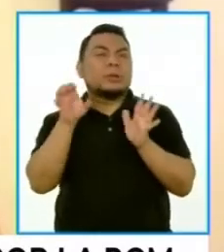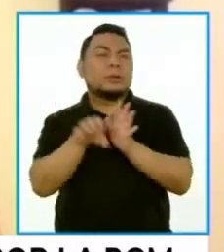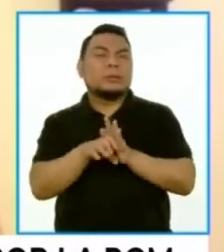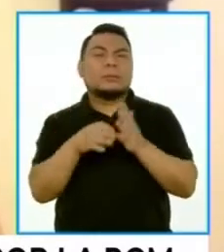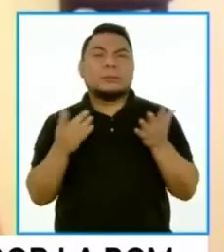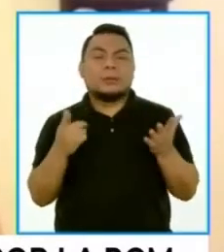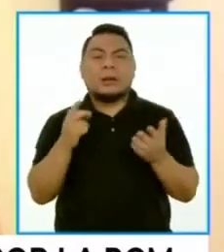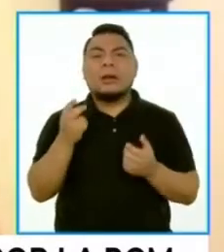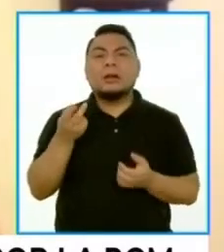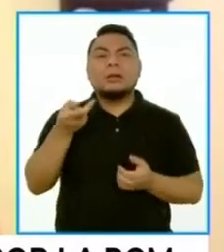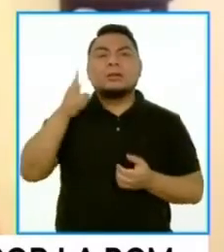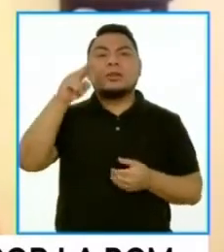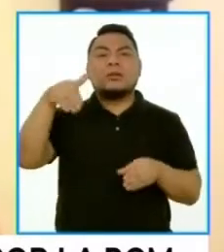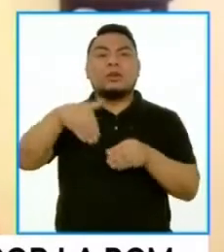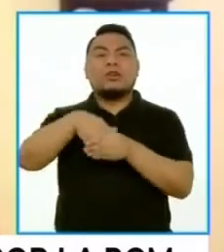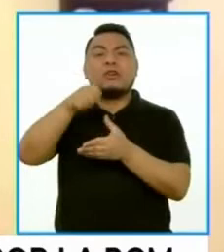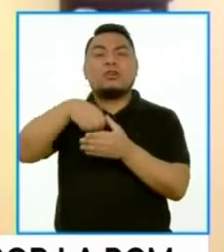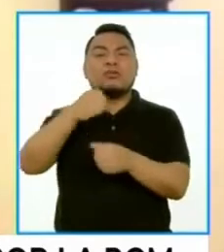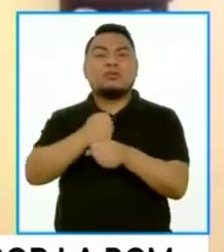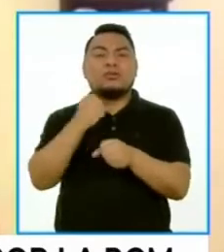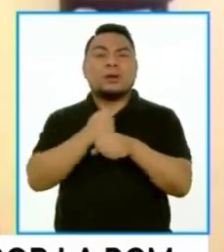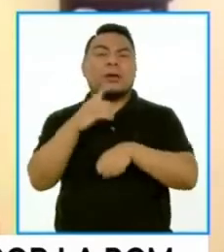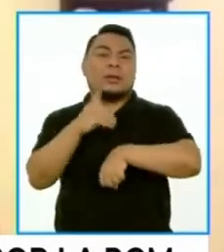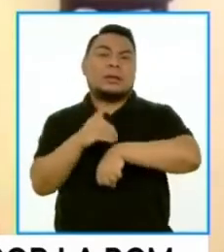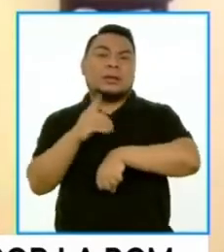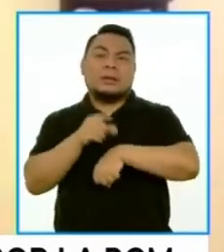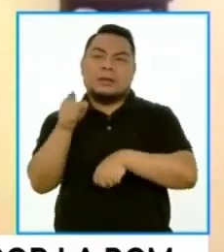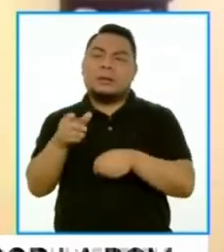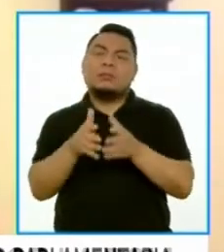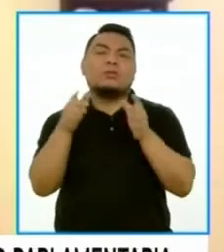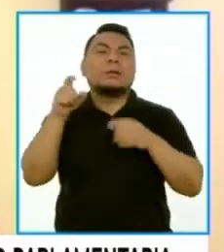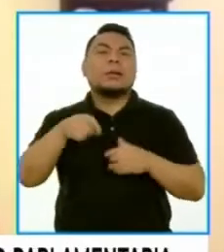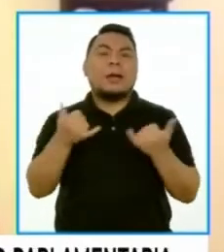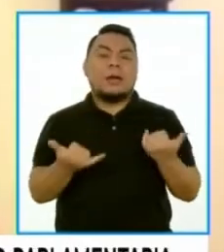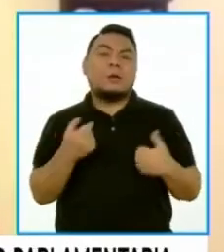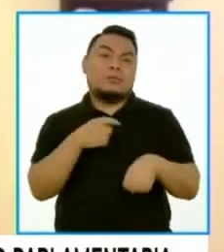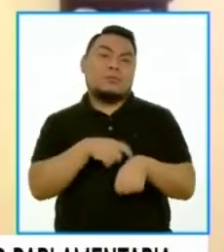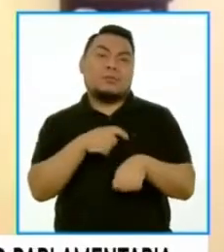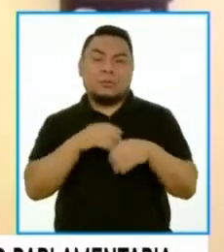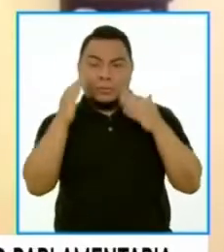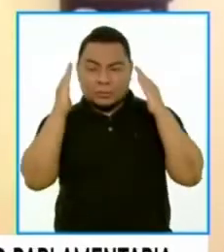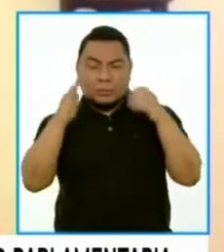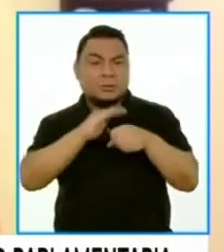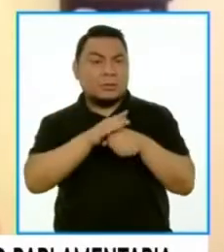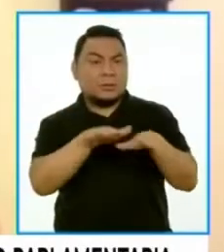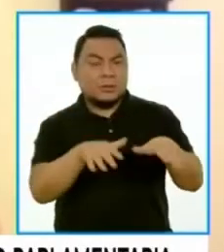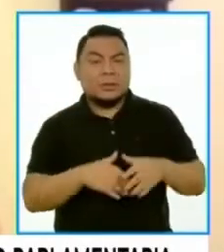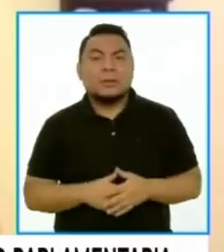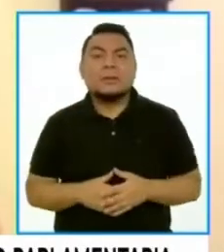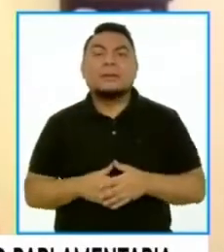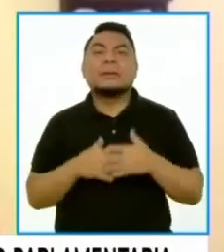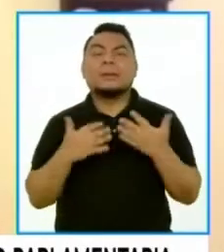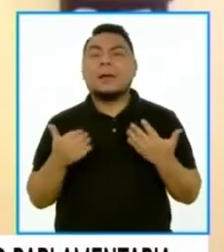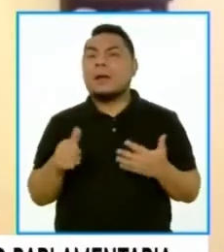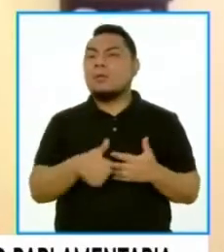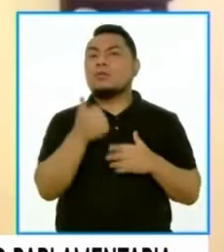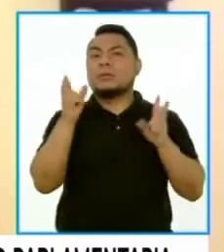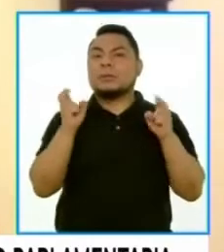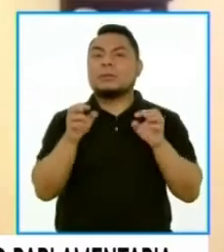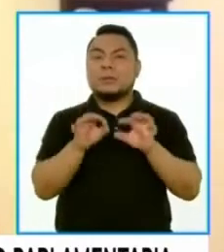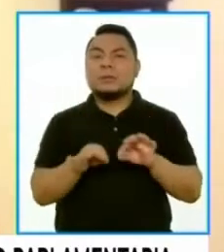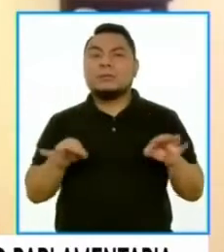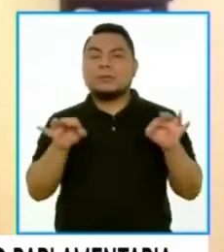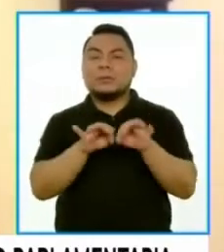la doble contratación de personal médico que es tan necesario en este momento para atender la pandemia otros temas